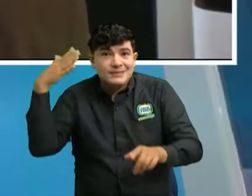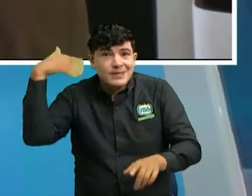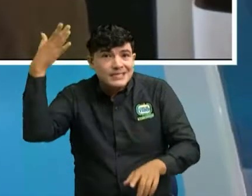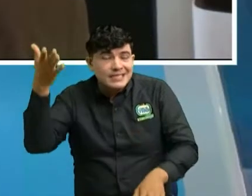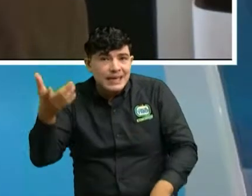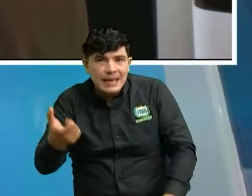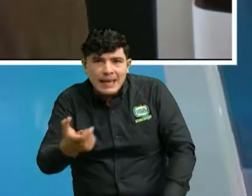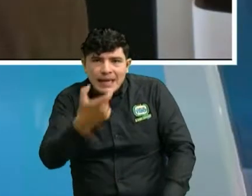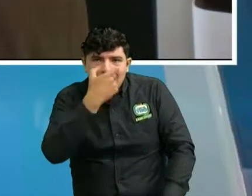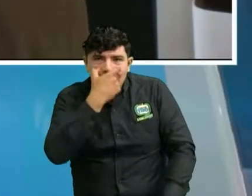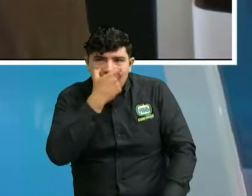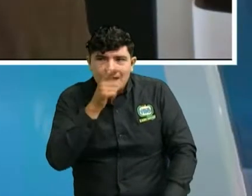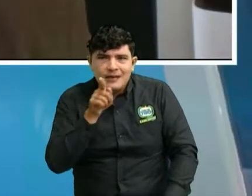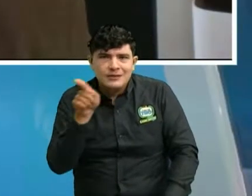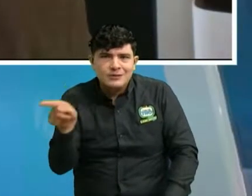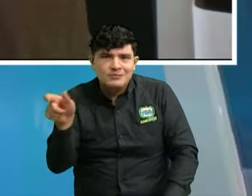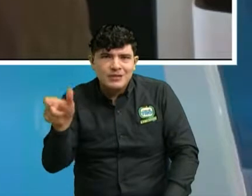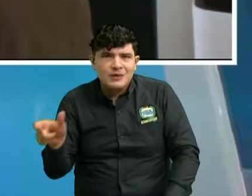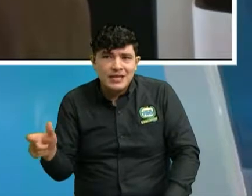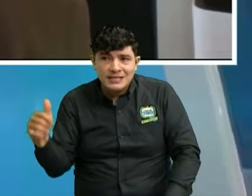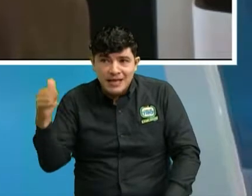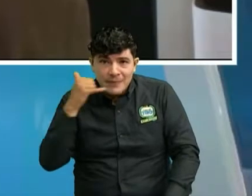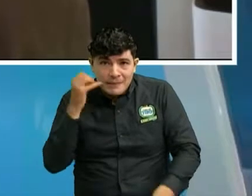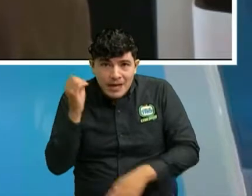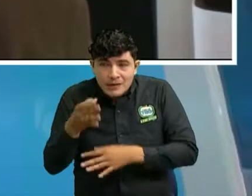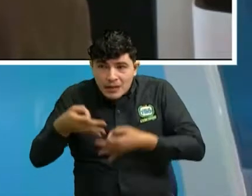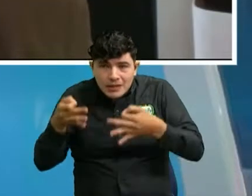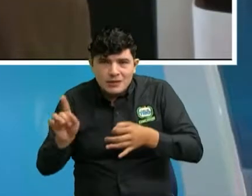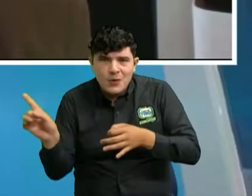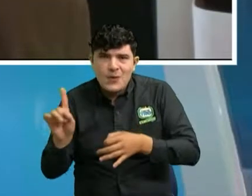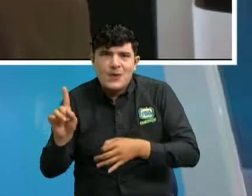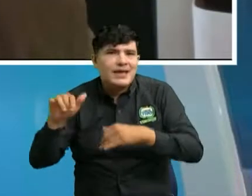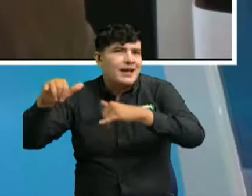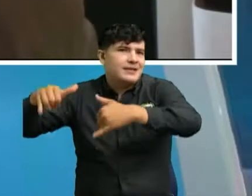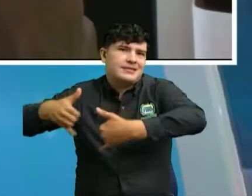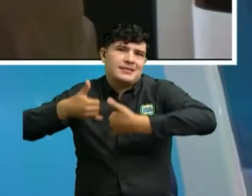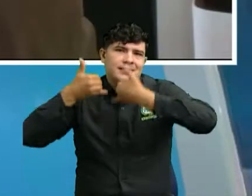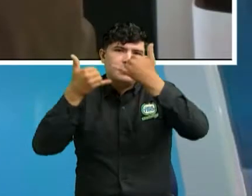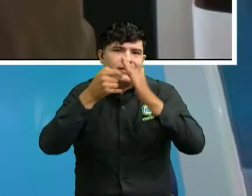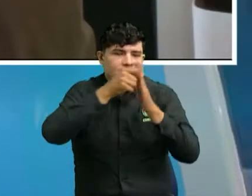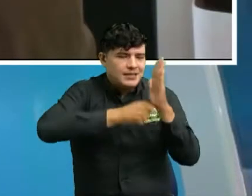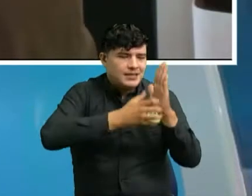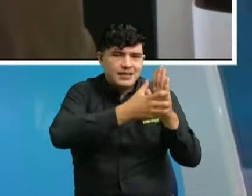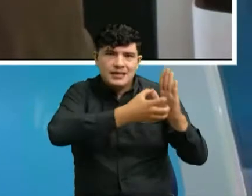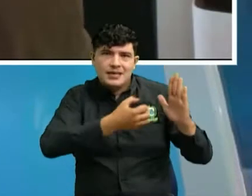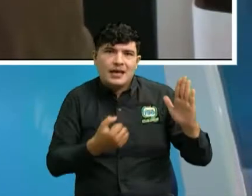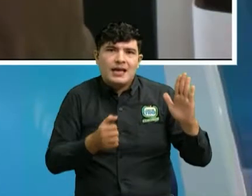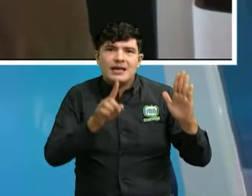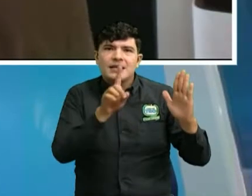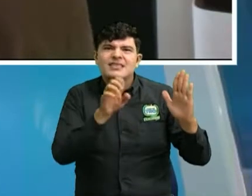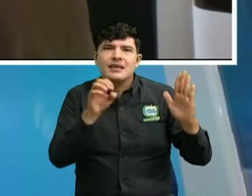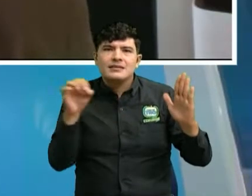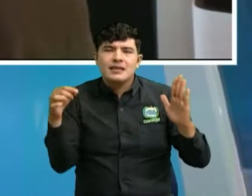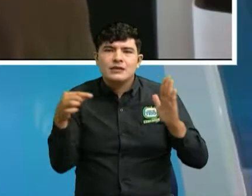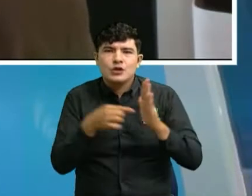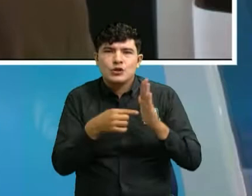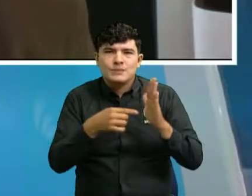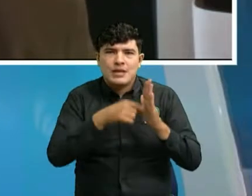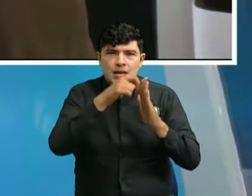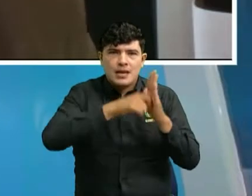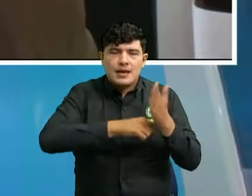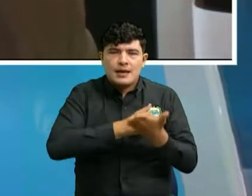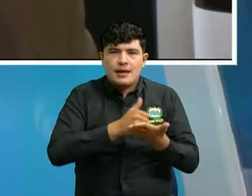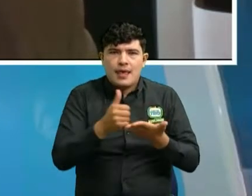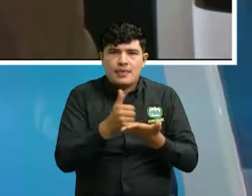me llega el extracto bancario, me habían hecho un descuento de 600 mil pesos a mi tarjeta de crédito.